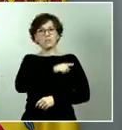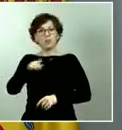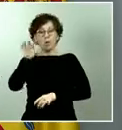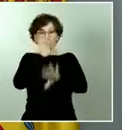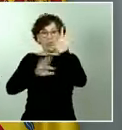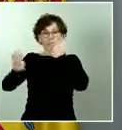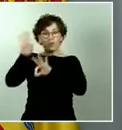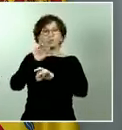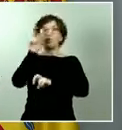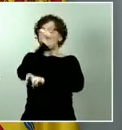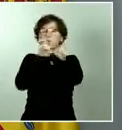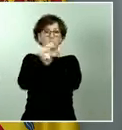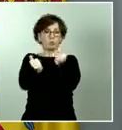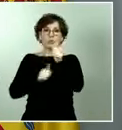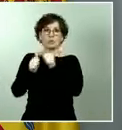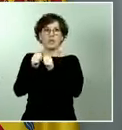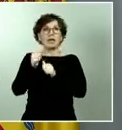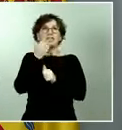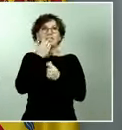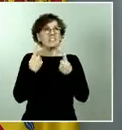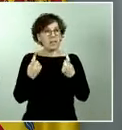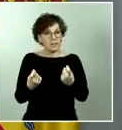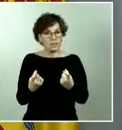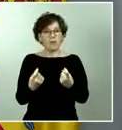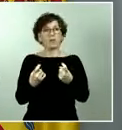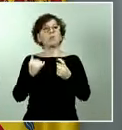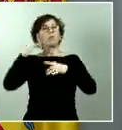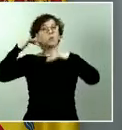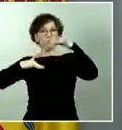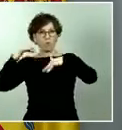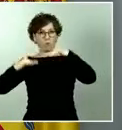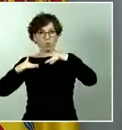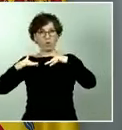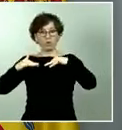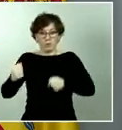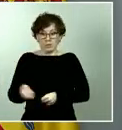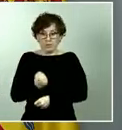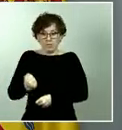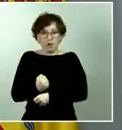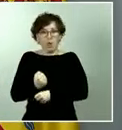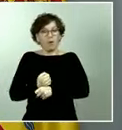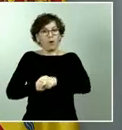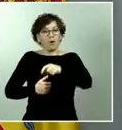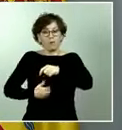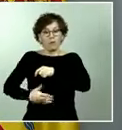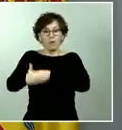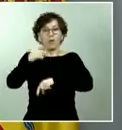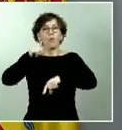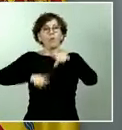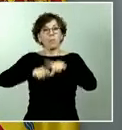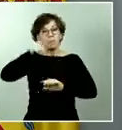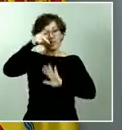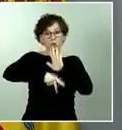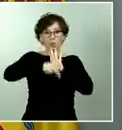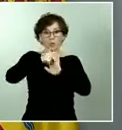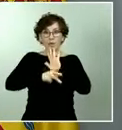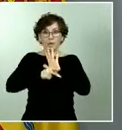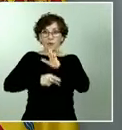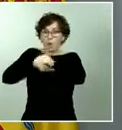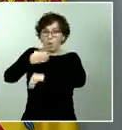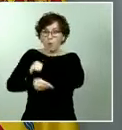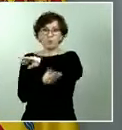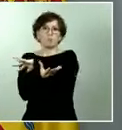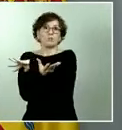y la necesidad. Y la actuación en ese sentido se irá adaptando a cual sea la normativa vigente en cada momento